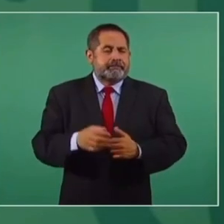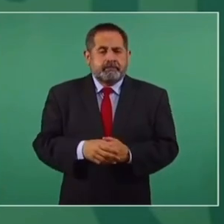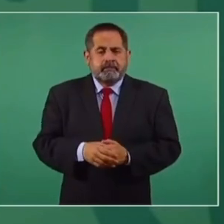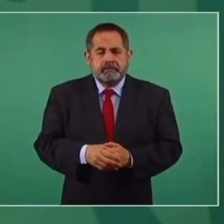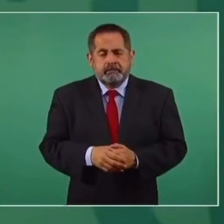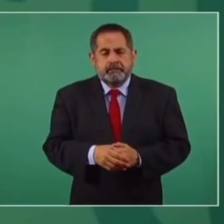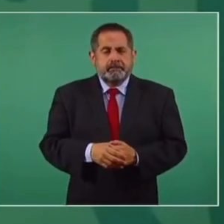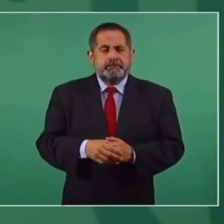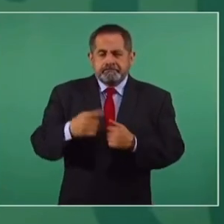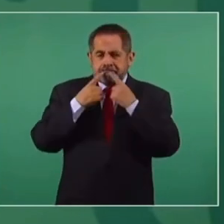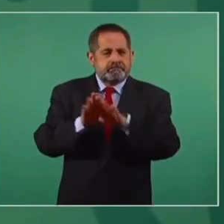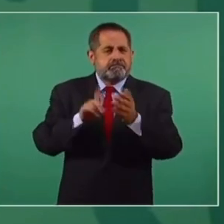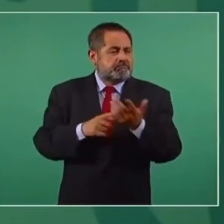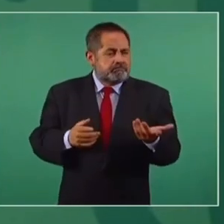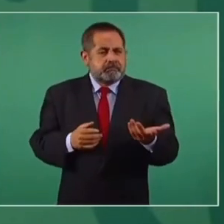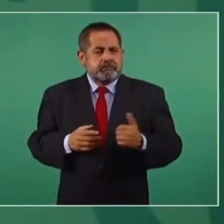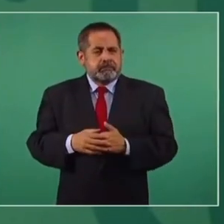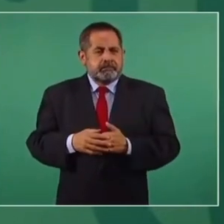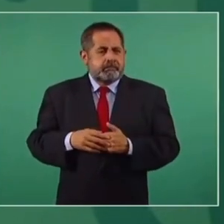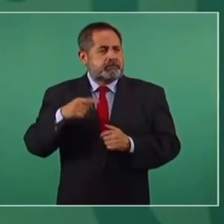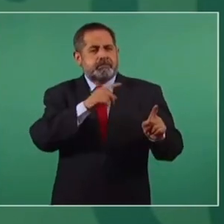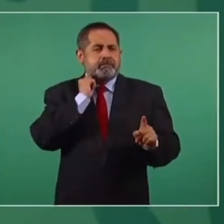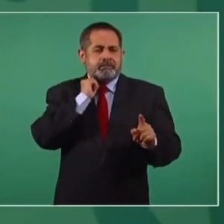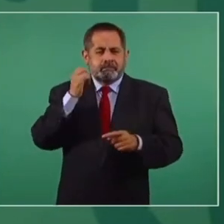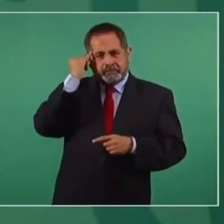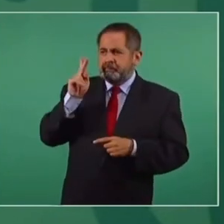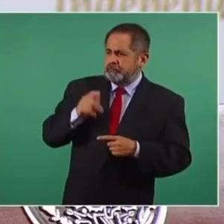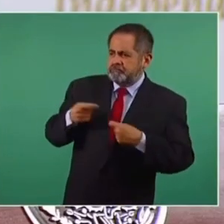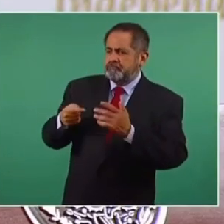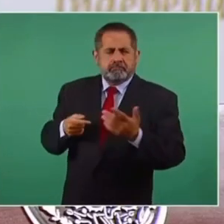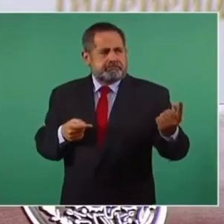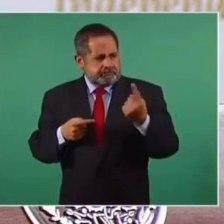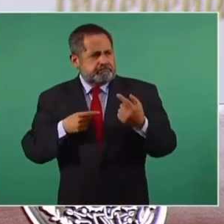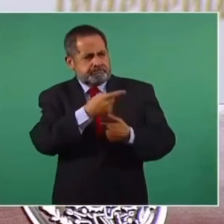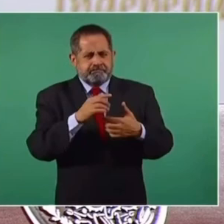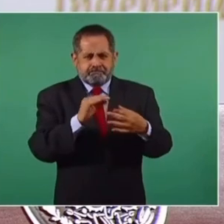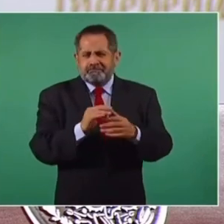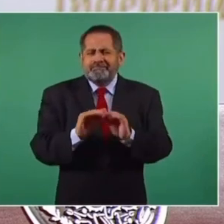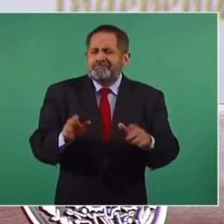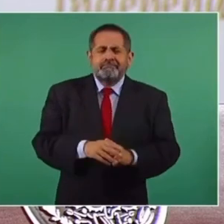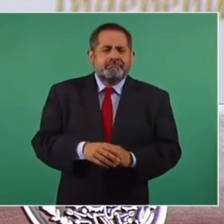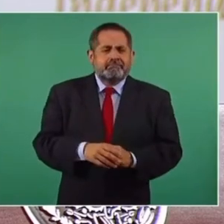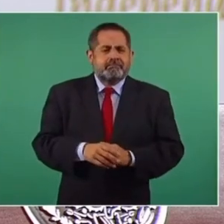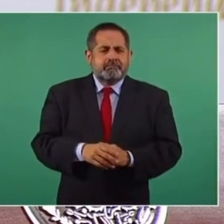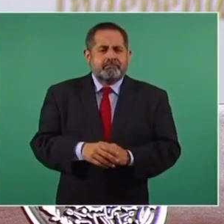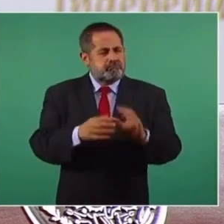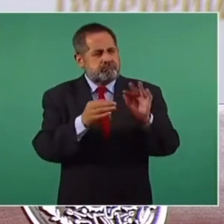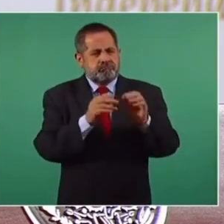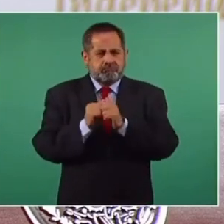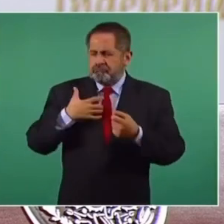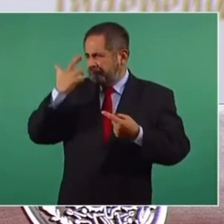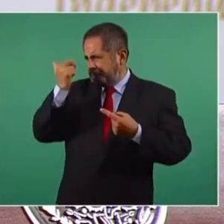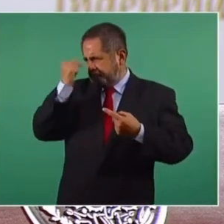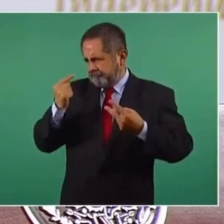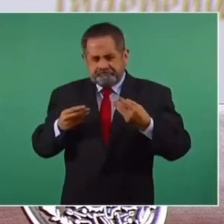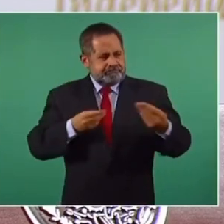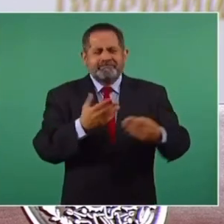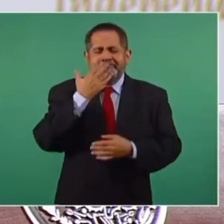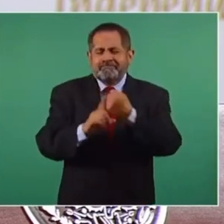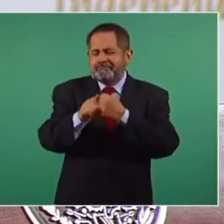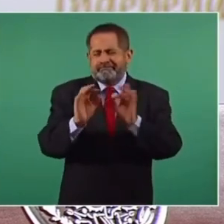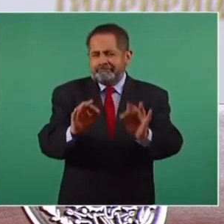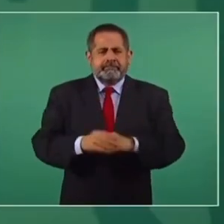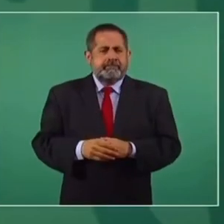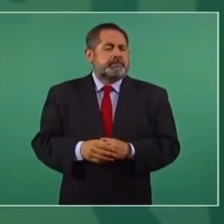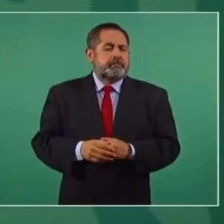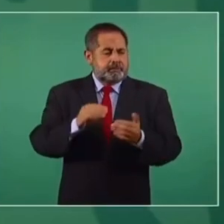buscar al senador que hizo este planteamiento y explicarle y convencerlo con argumentos. No hay ningún problema.